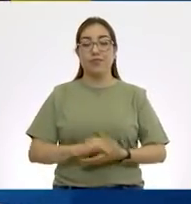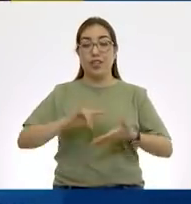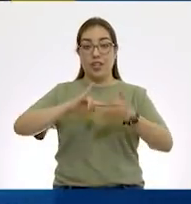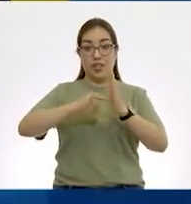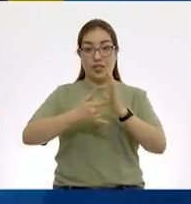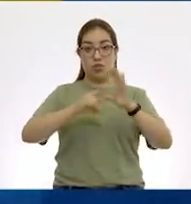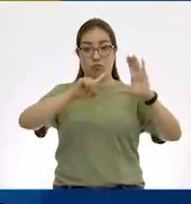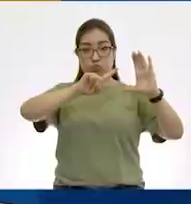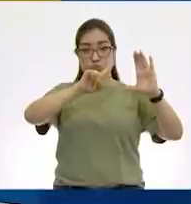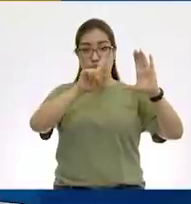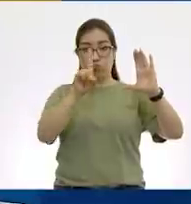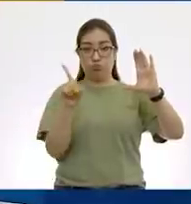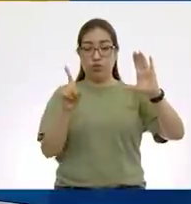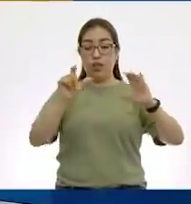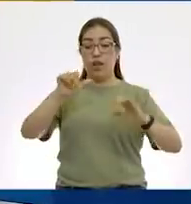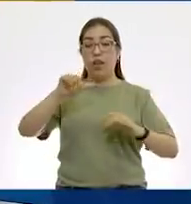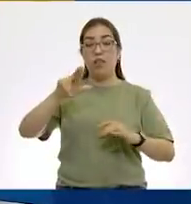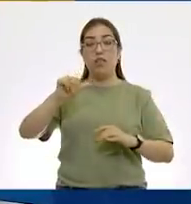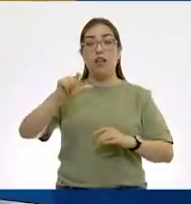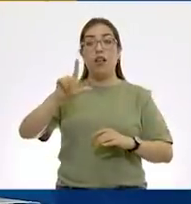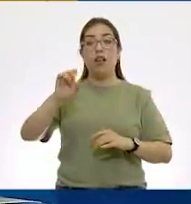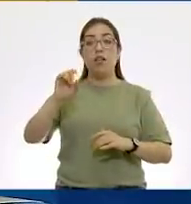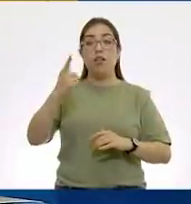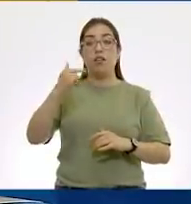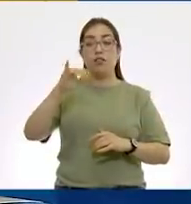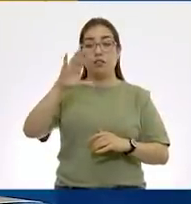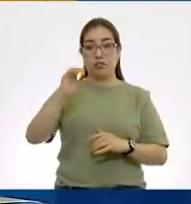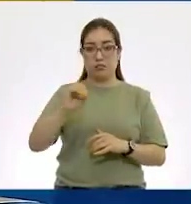analógico que tenemos aquí.